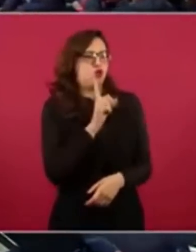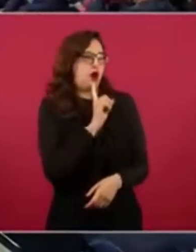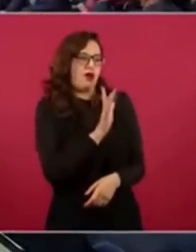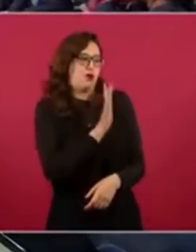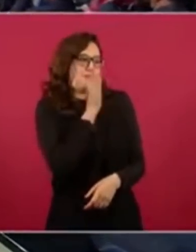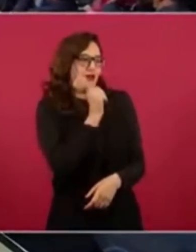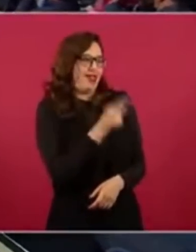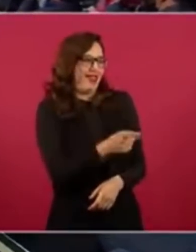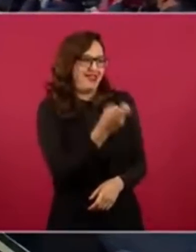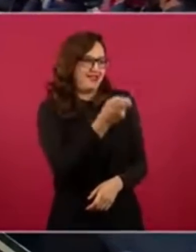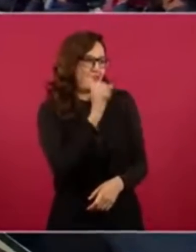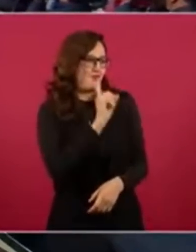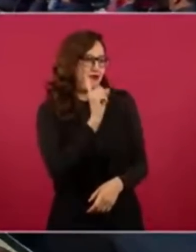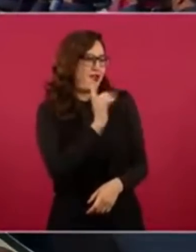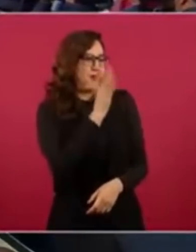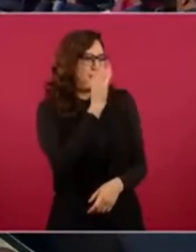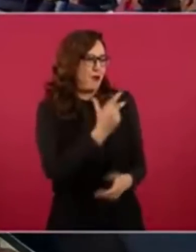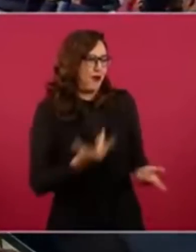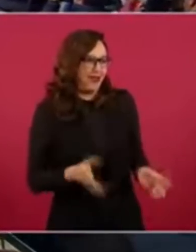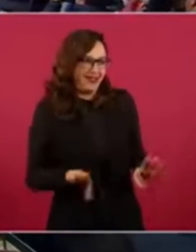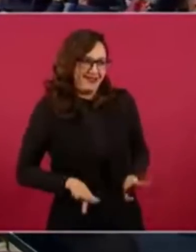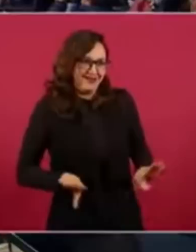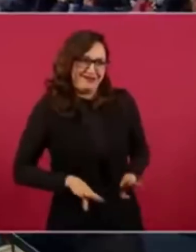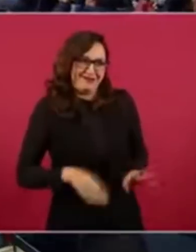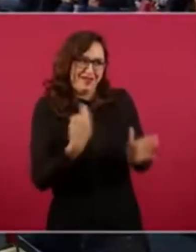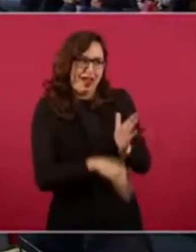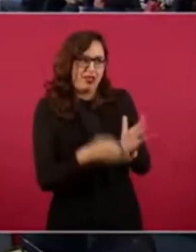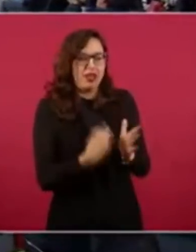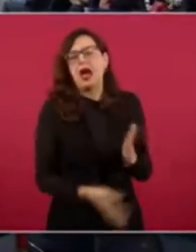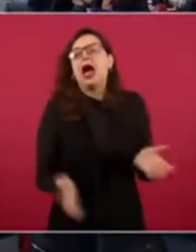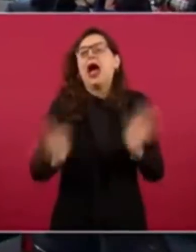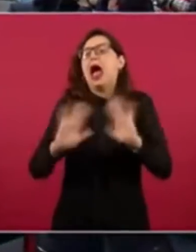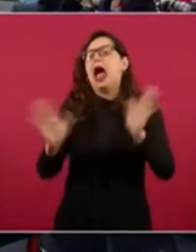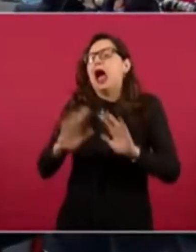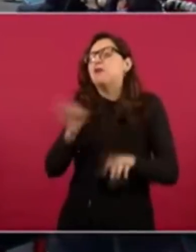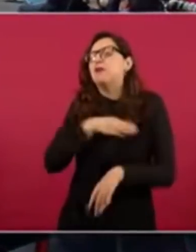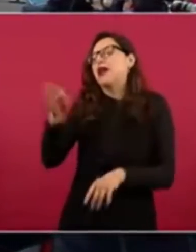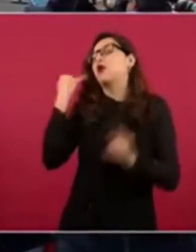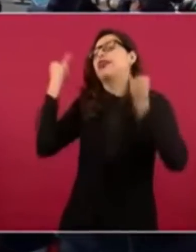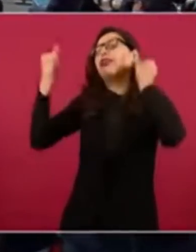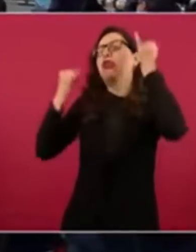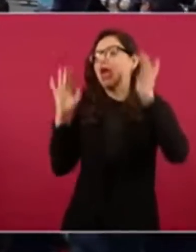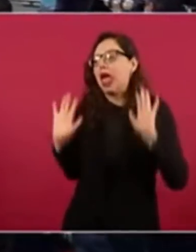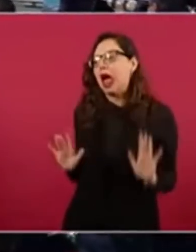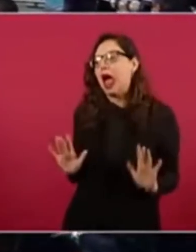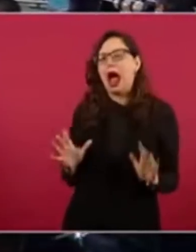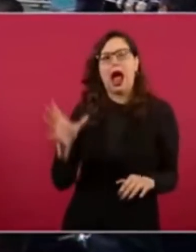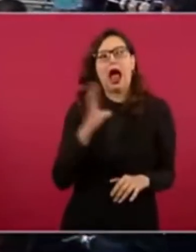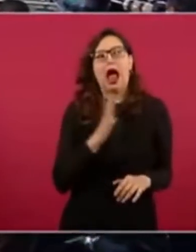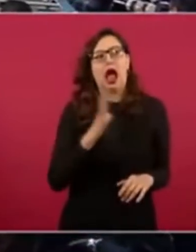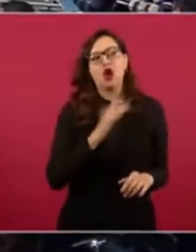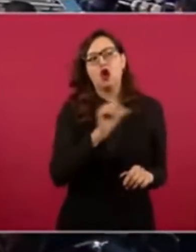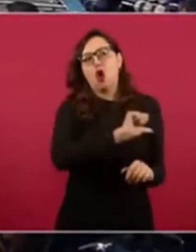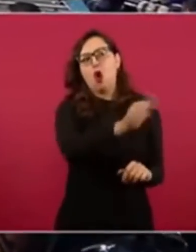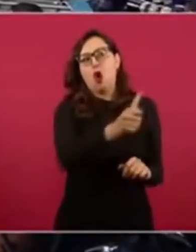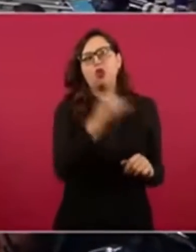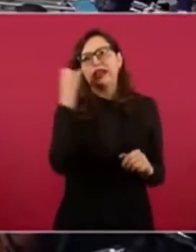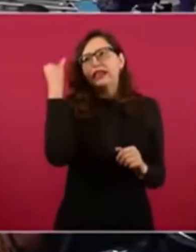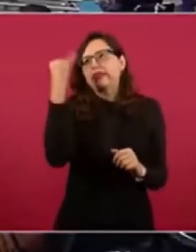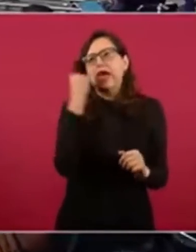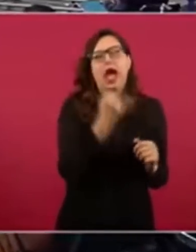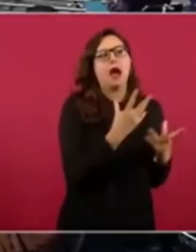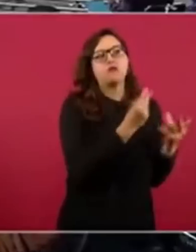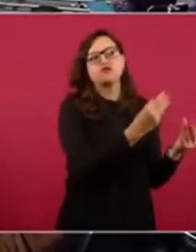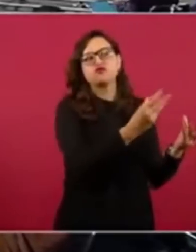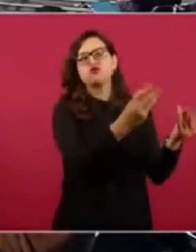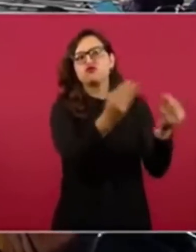nombra a quienes están? Podría nombrar a muchos de la 4T que lo han acompañado y que tienen competencia técnica y un proyecto